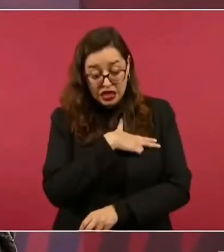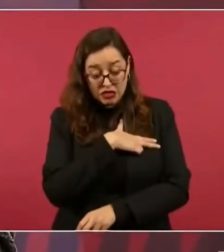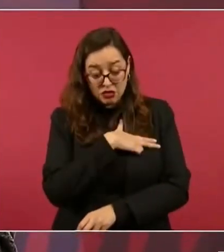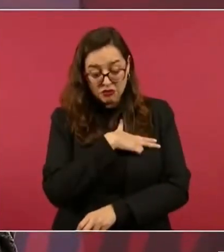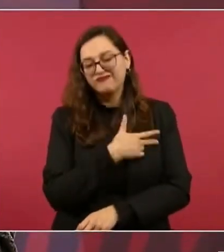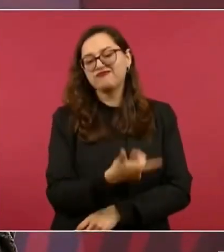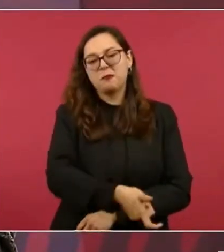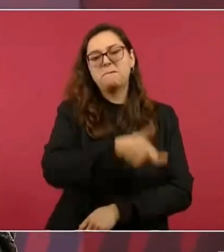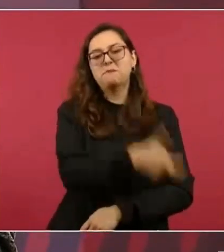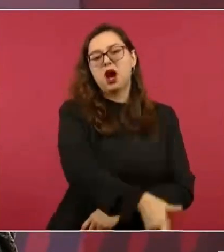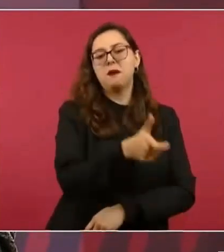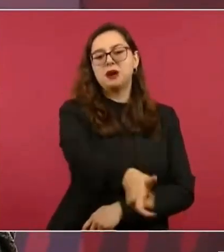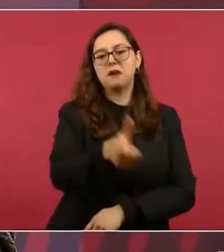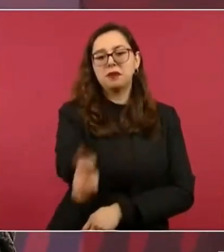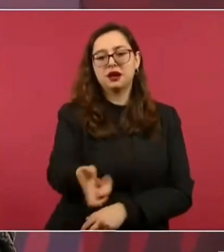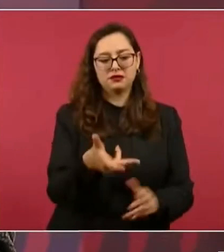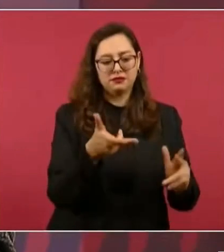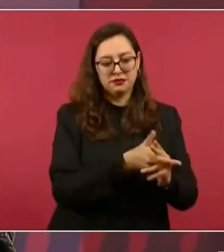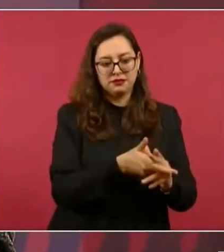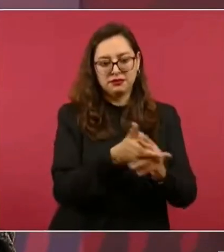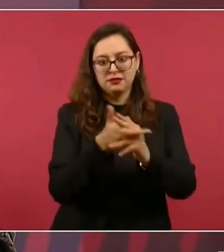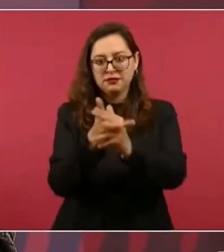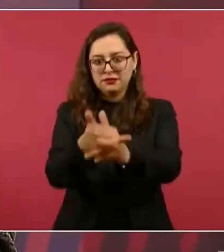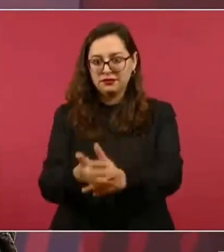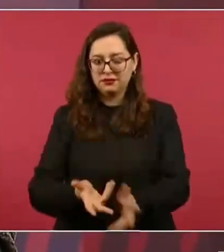eso no.